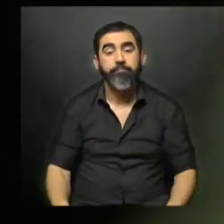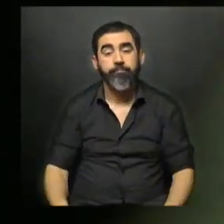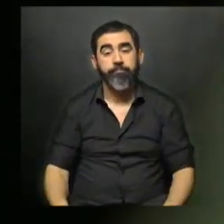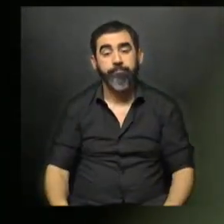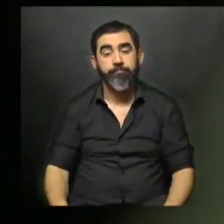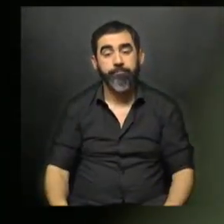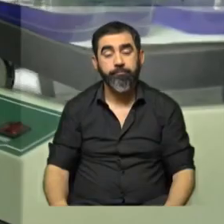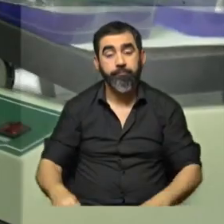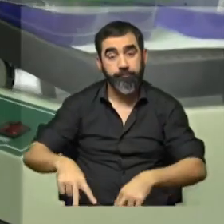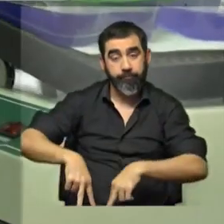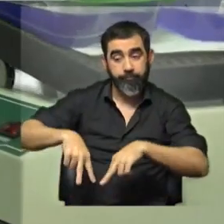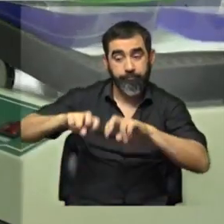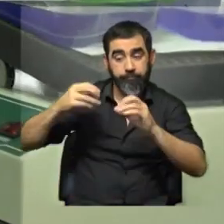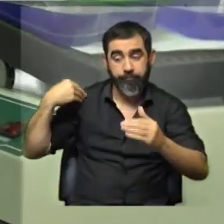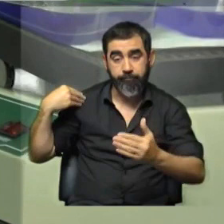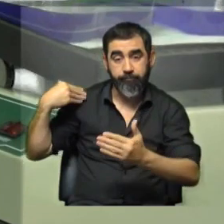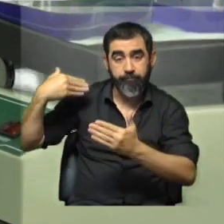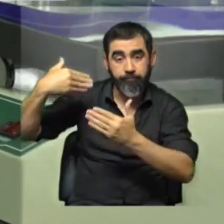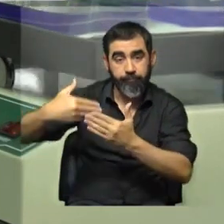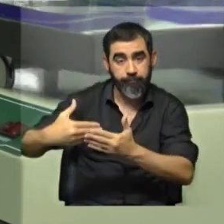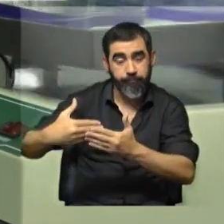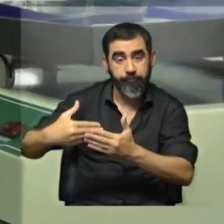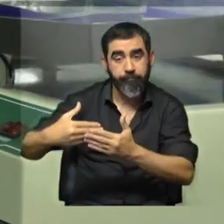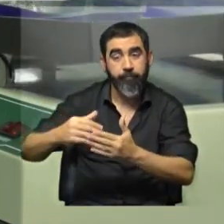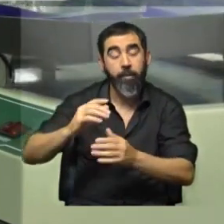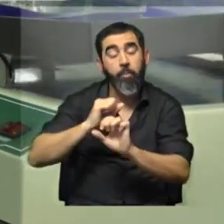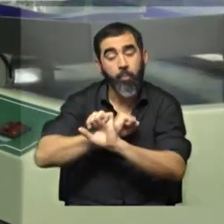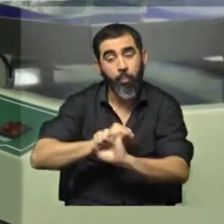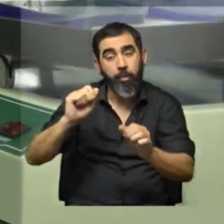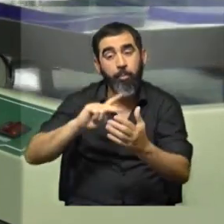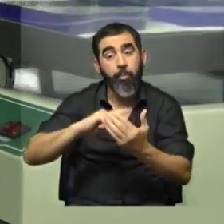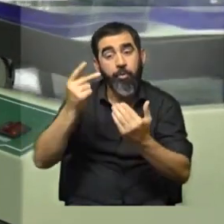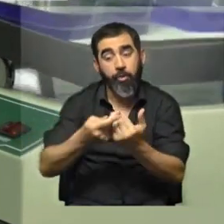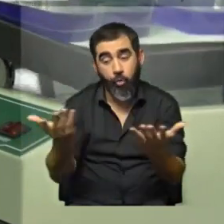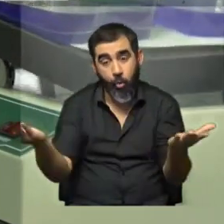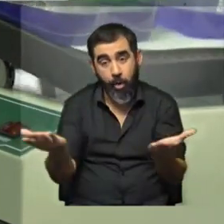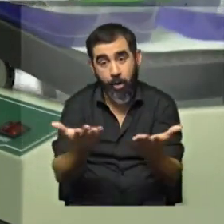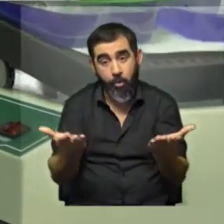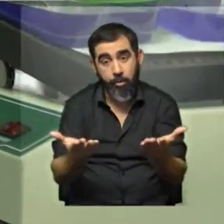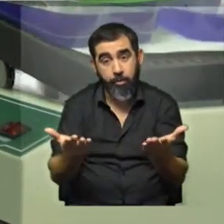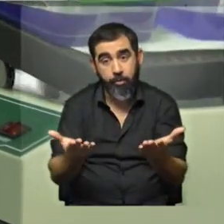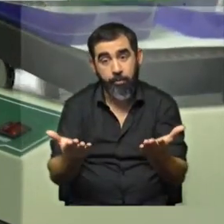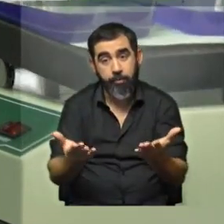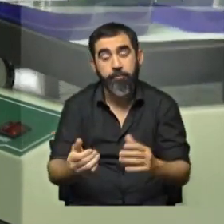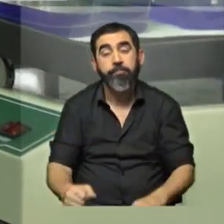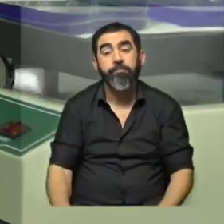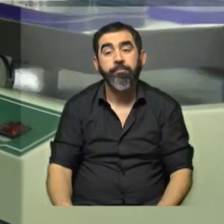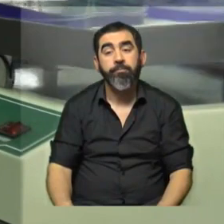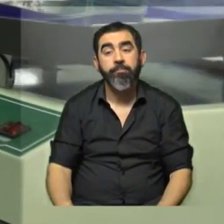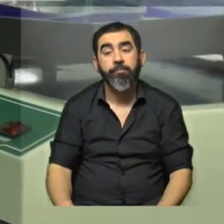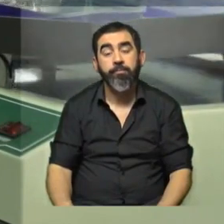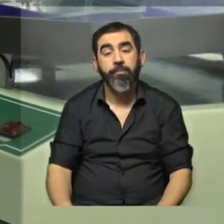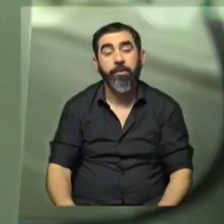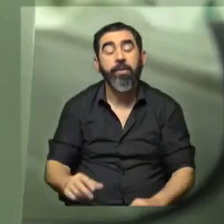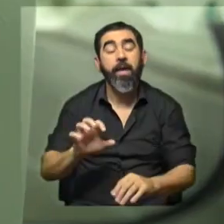Las investigaciones que vinimos realizando nos condujeron a la hipótesis del proyecto actual. Este proyecto se llama epigerética y agregados en